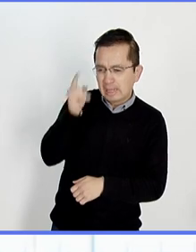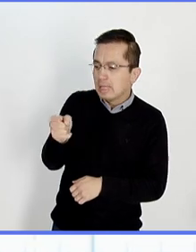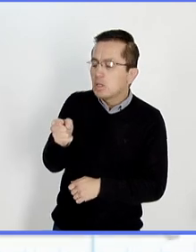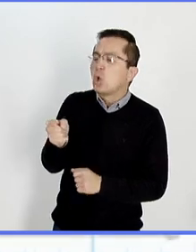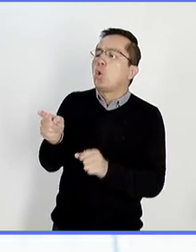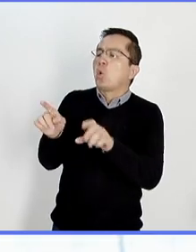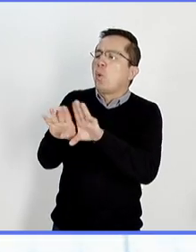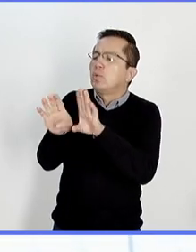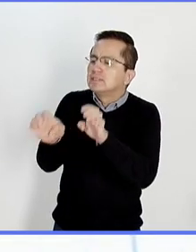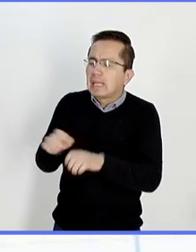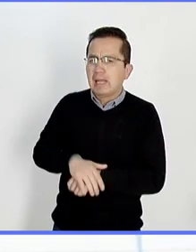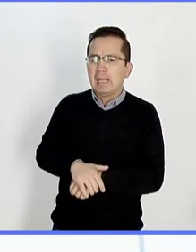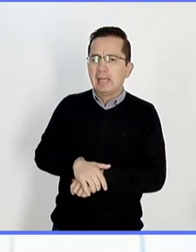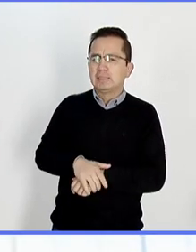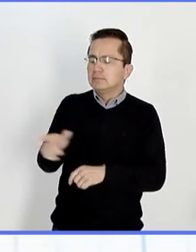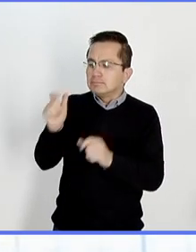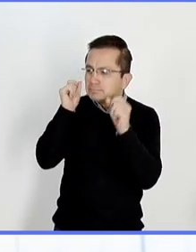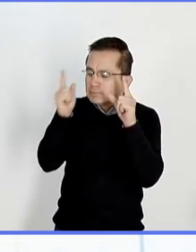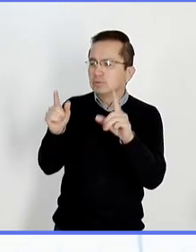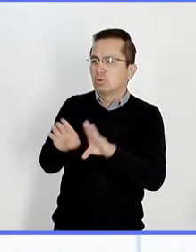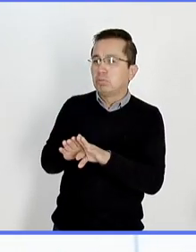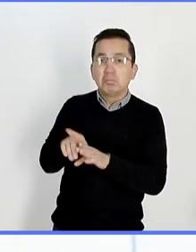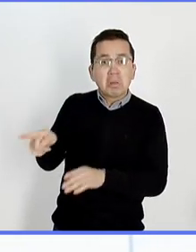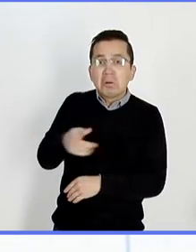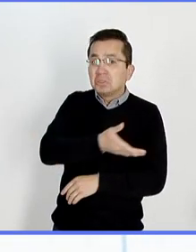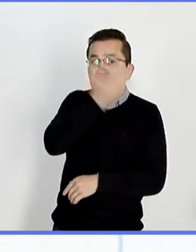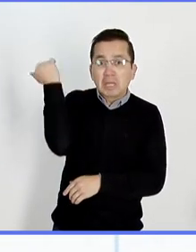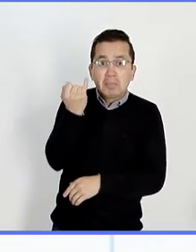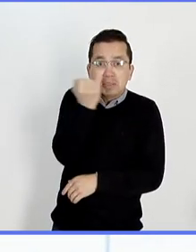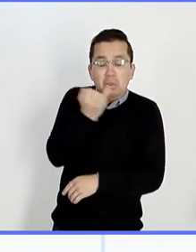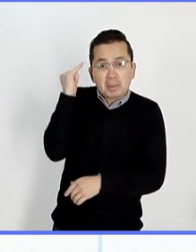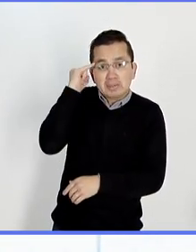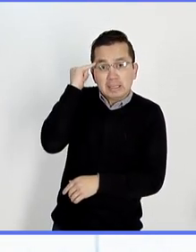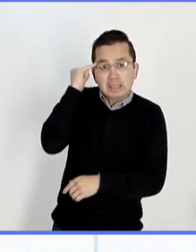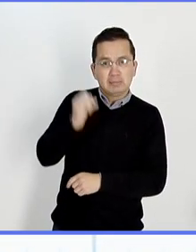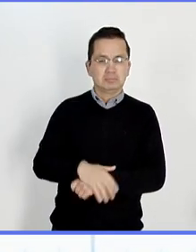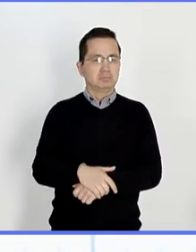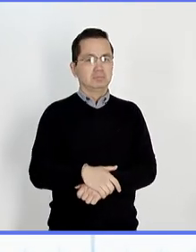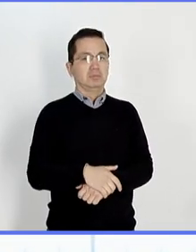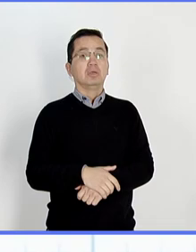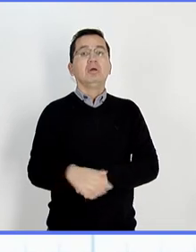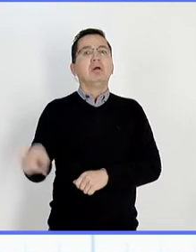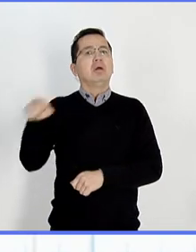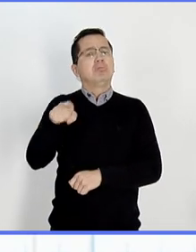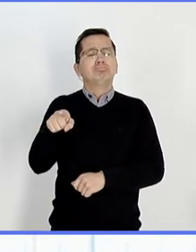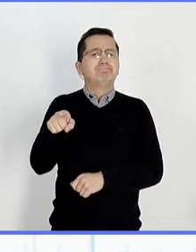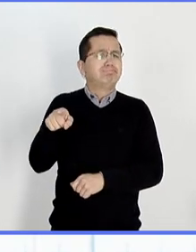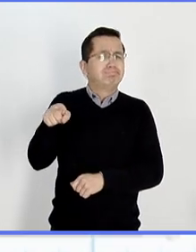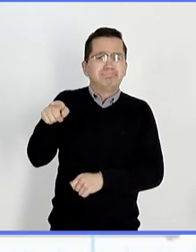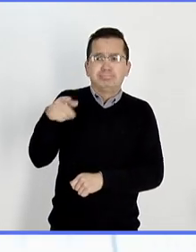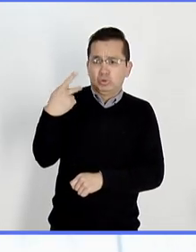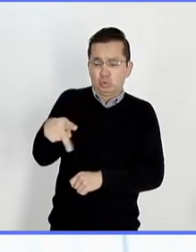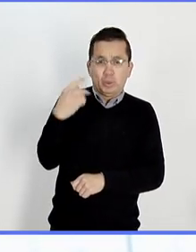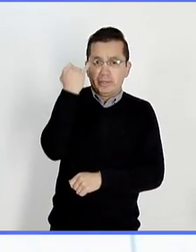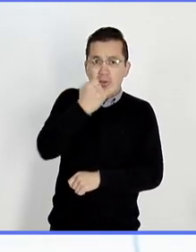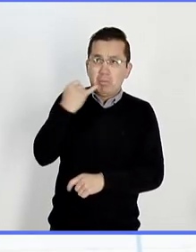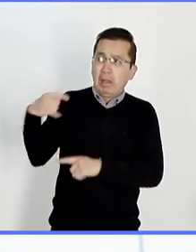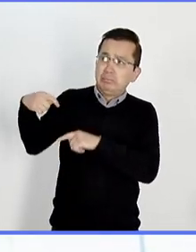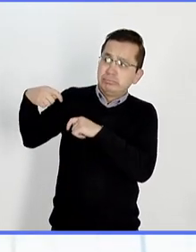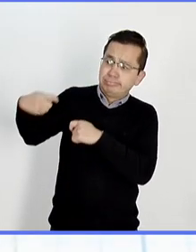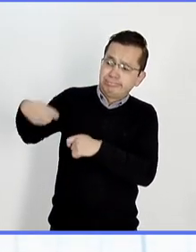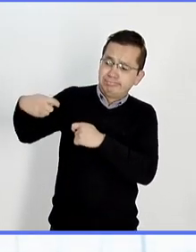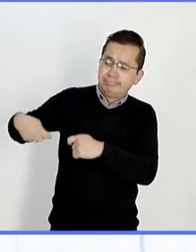pero como no saben, no me contestan. Durante siglos, ellos fueron los responsables de transmitir la lengua a las nuevas